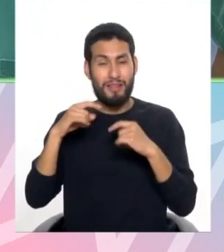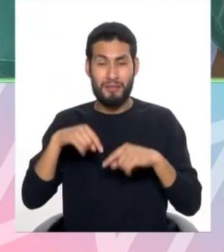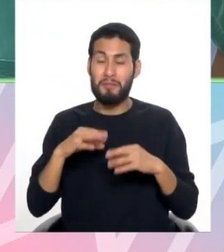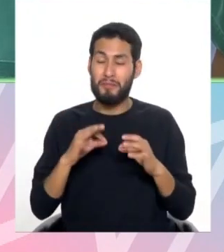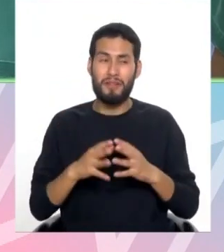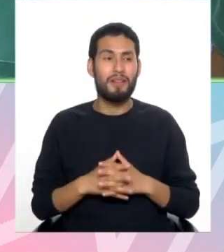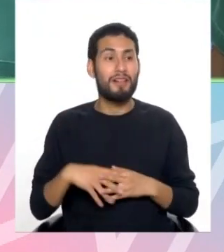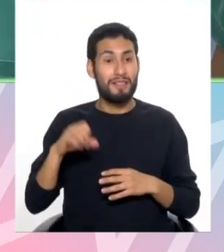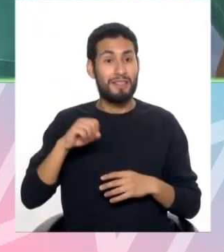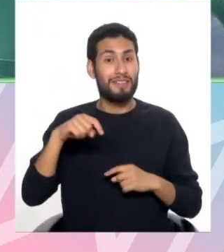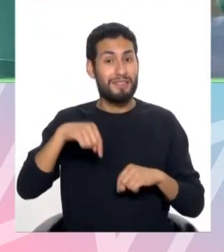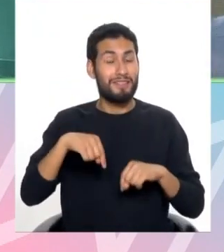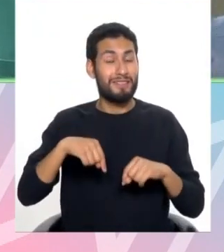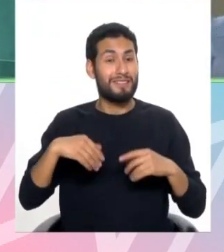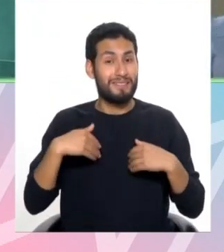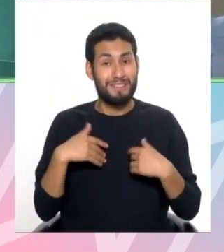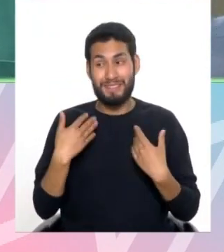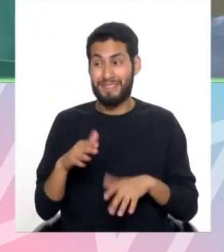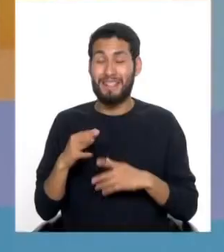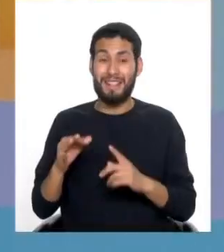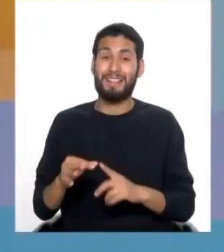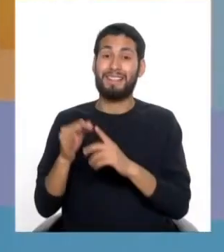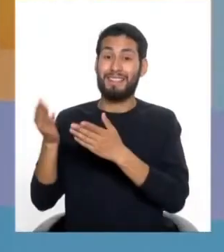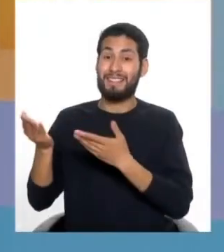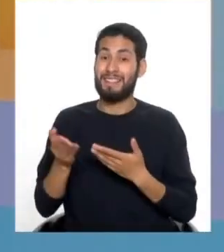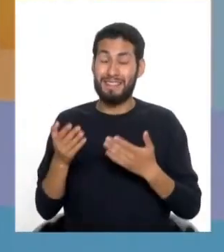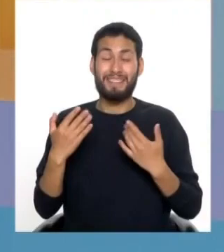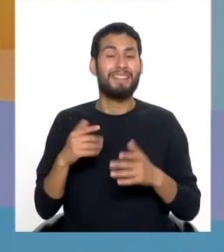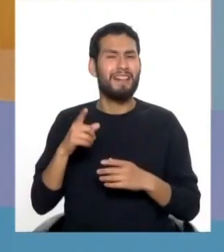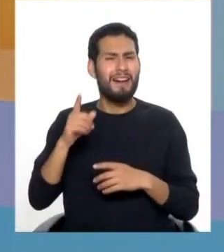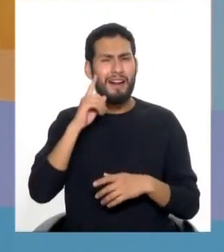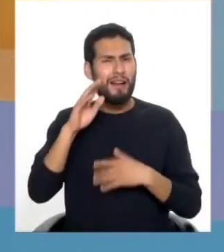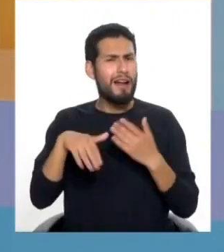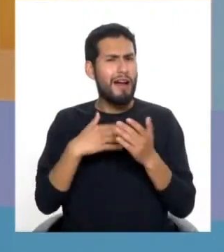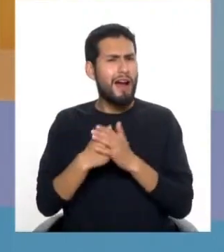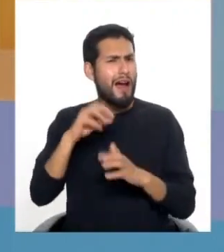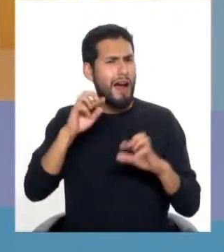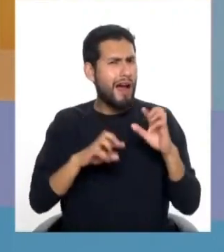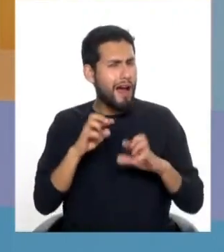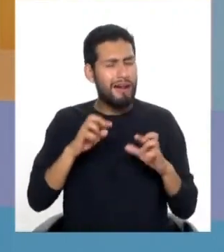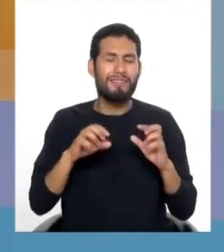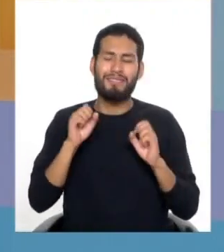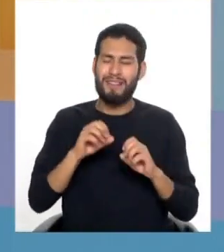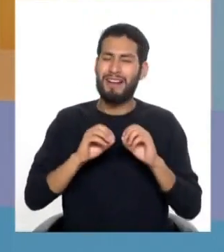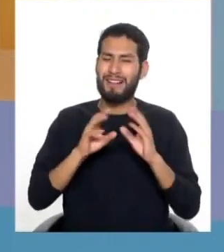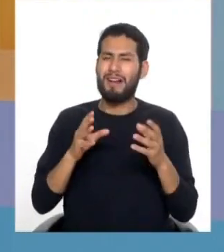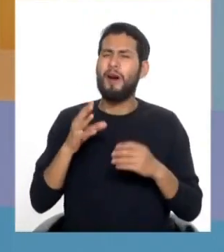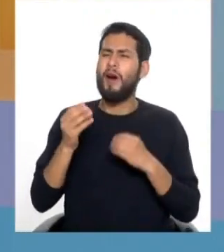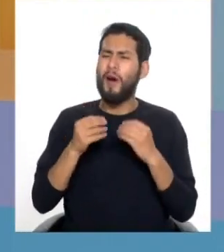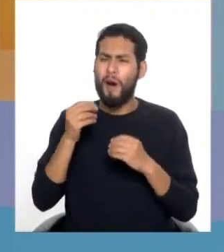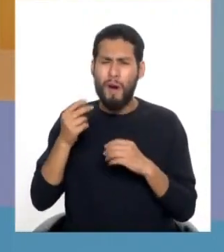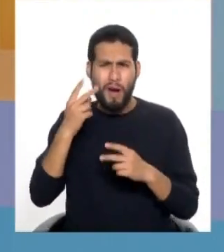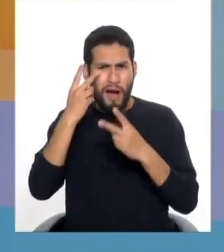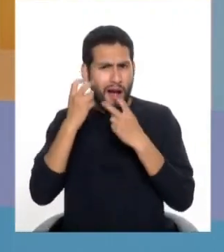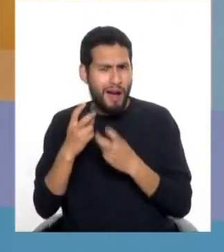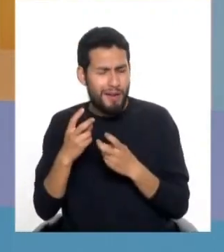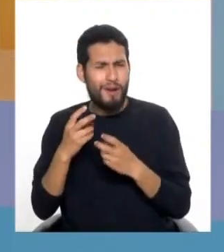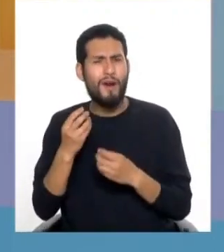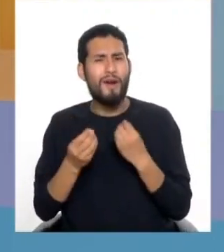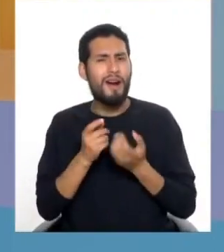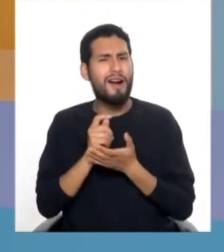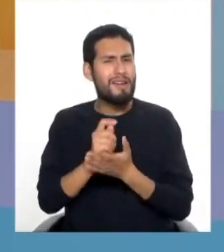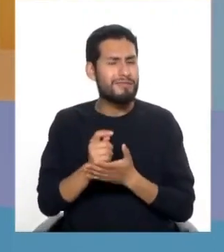tú mencionas, también el día de hoy tenemos una gran especialista que va a aclarar todas nuestras dudas, cómo diagnosticamos, cómo